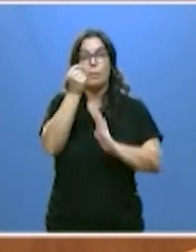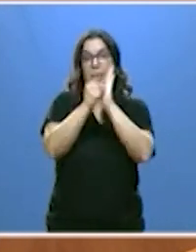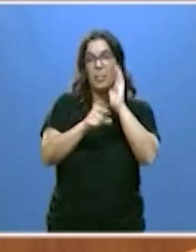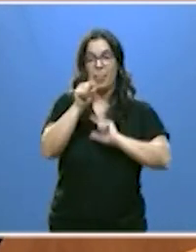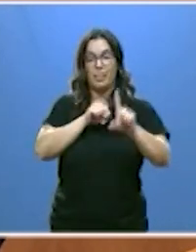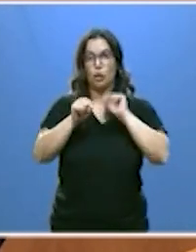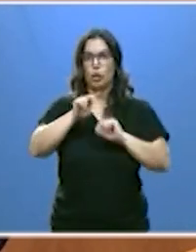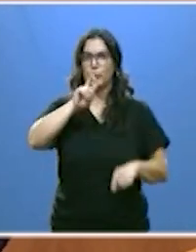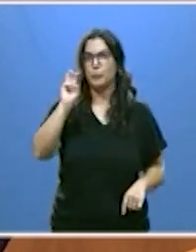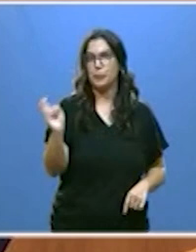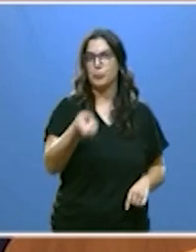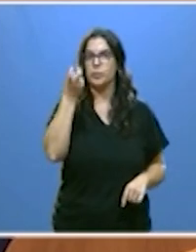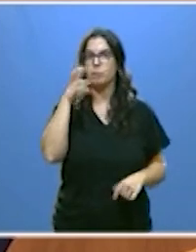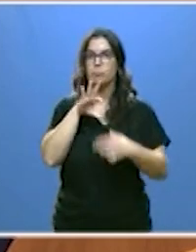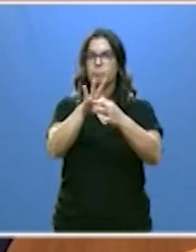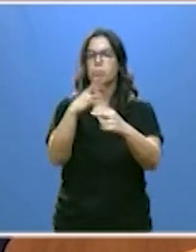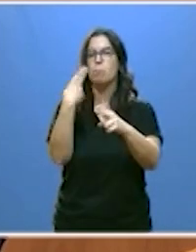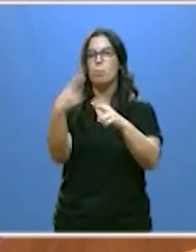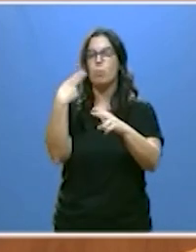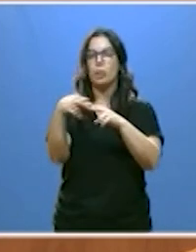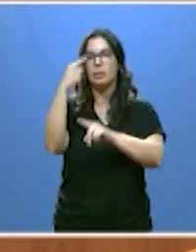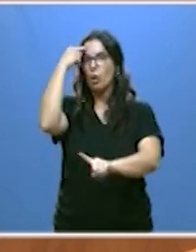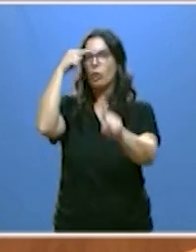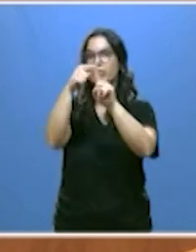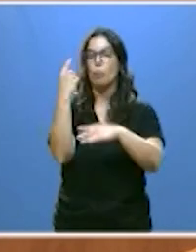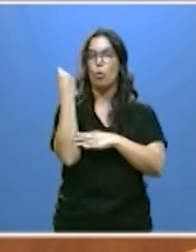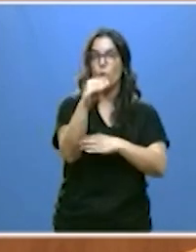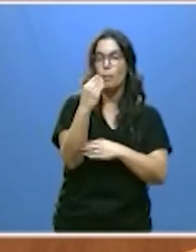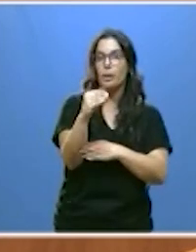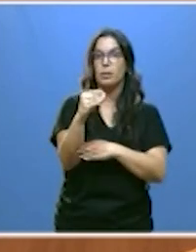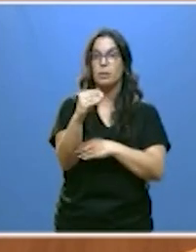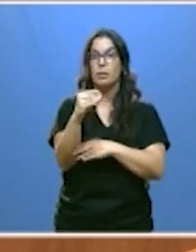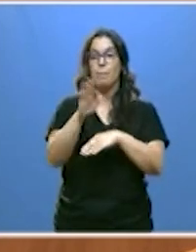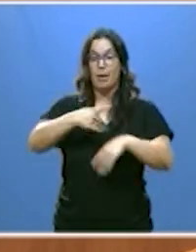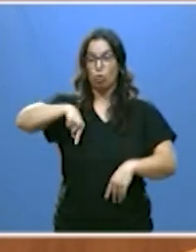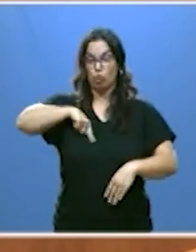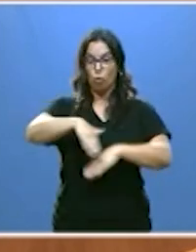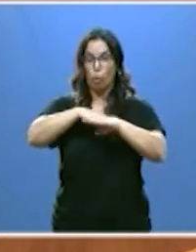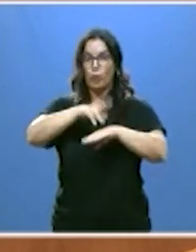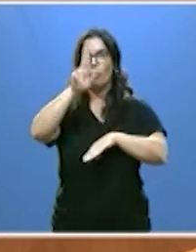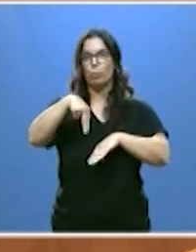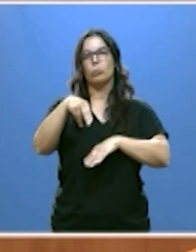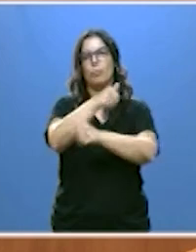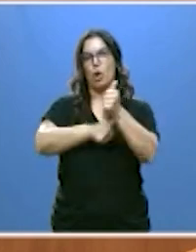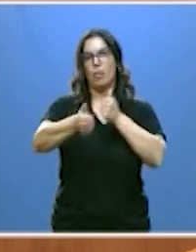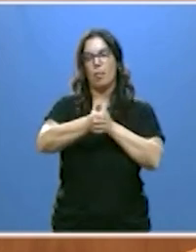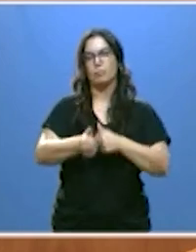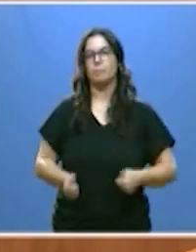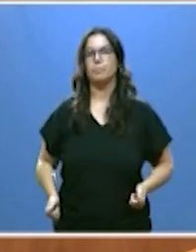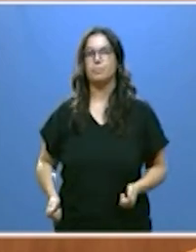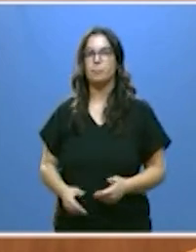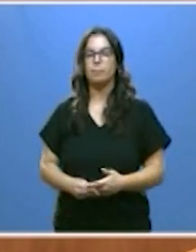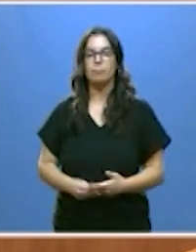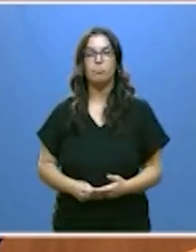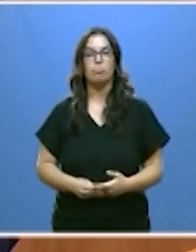forman parte de políticas dirigidas a los jóvenes que son para este gobierno una prioridad en